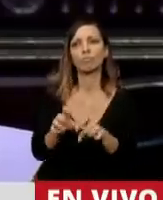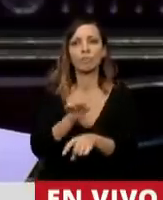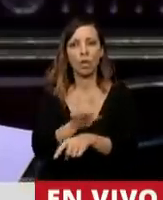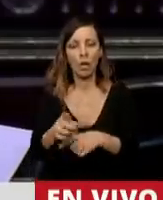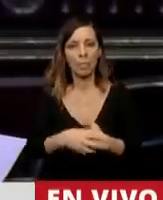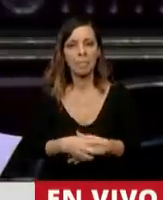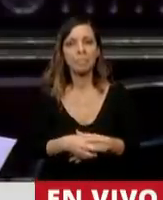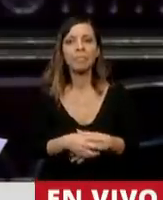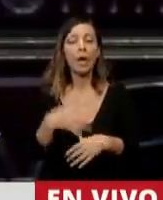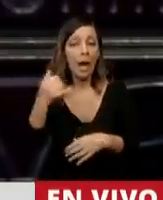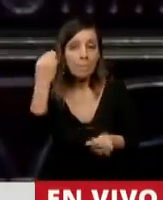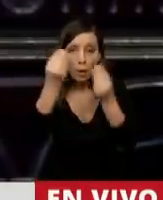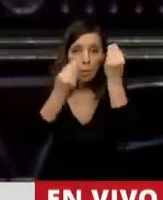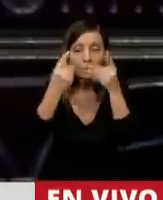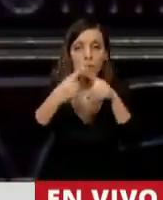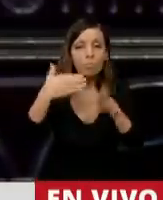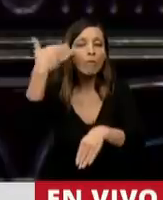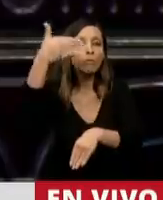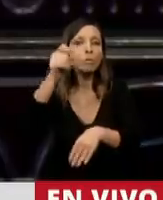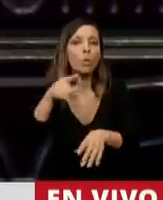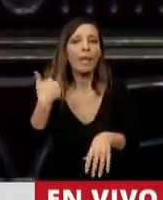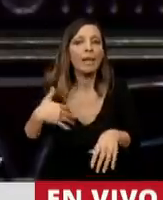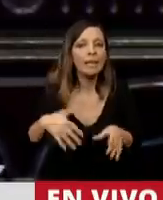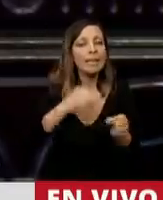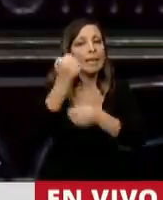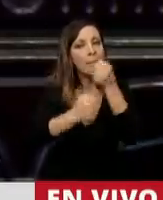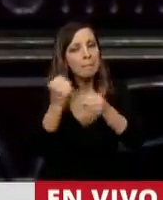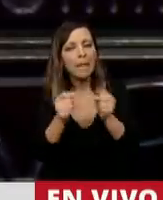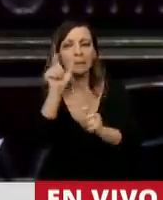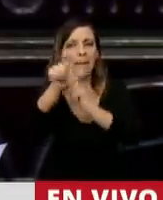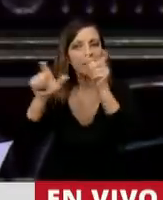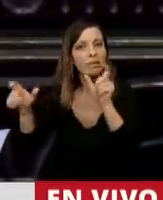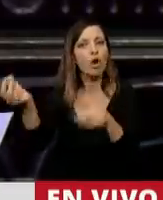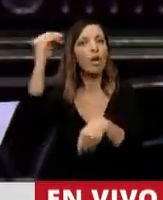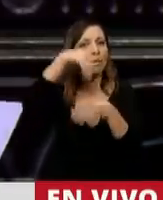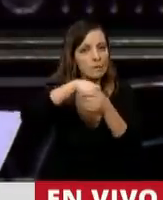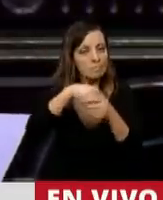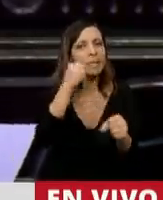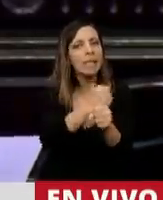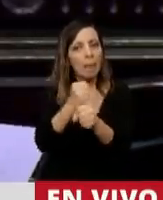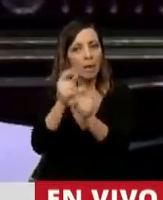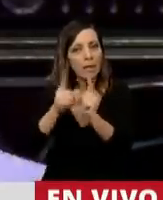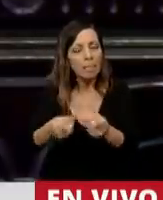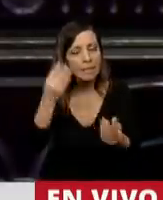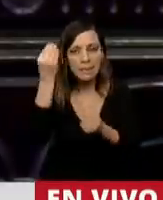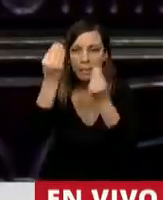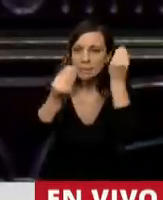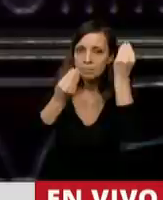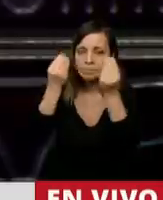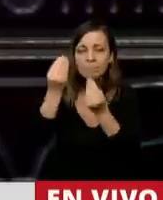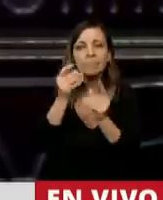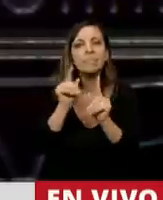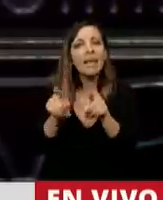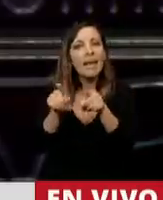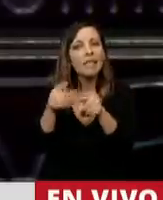preocupados por el destino de la Argentina, de sus empresas, de sus empresarios y fundamentalmente de quienes trabajan en ellas. De quienes trabajan en